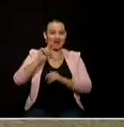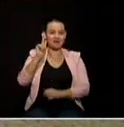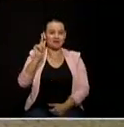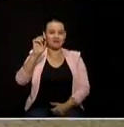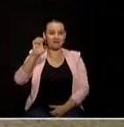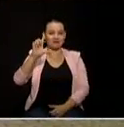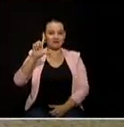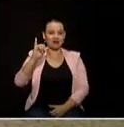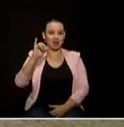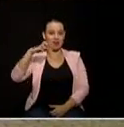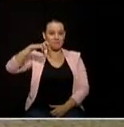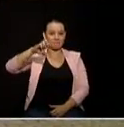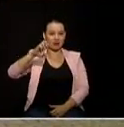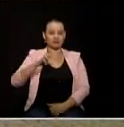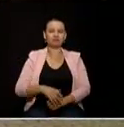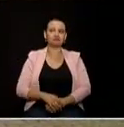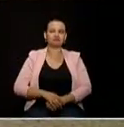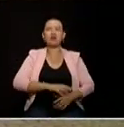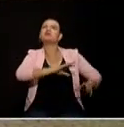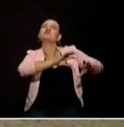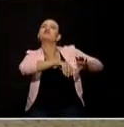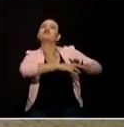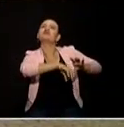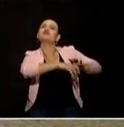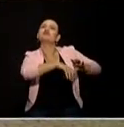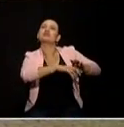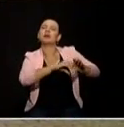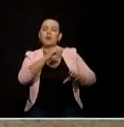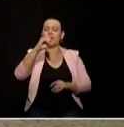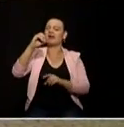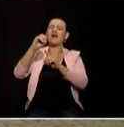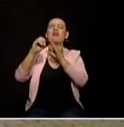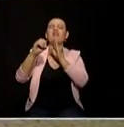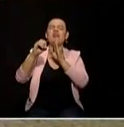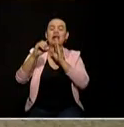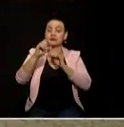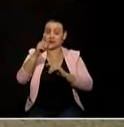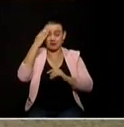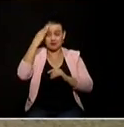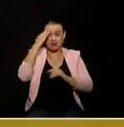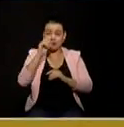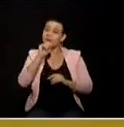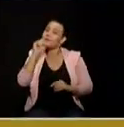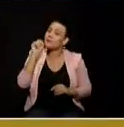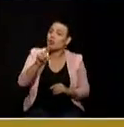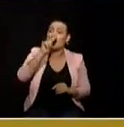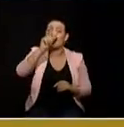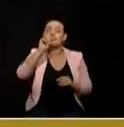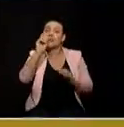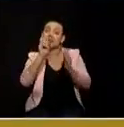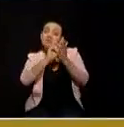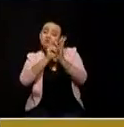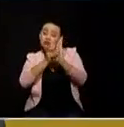quien le hace esa pregunta que no debe superar los 20 segundos la respuesta si tienen un minuto